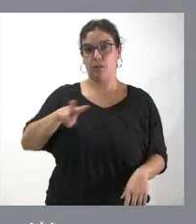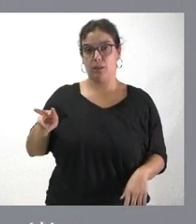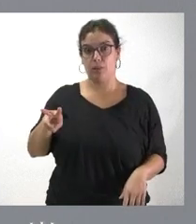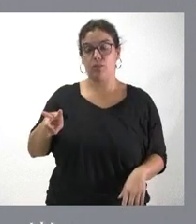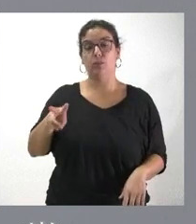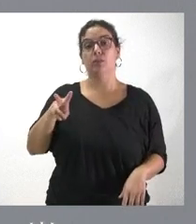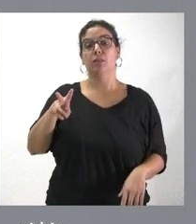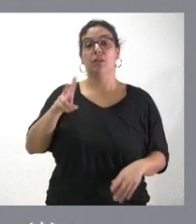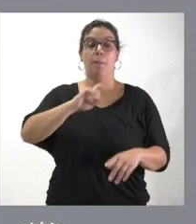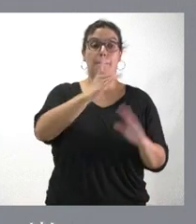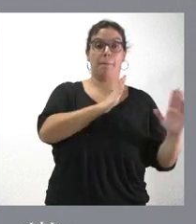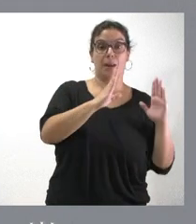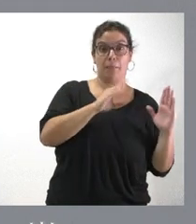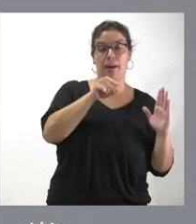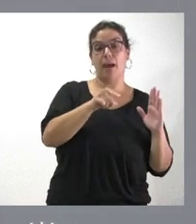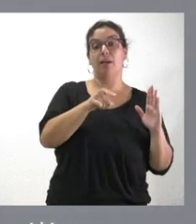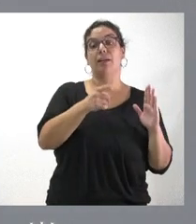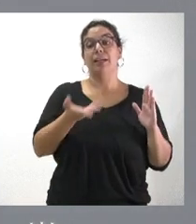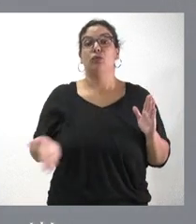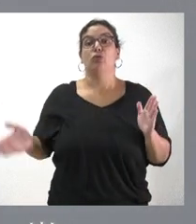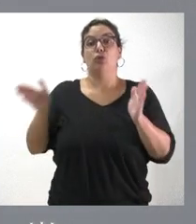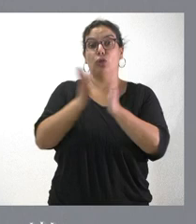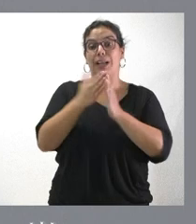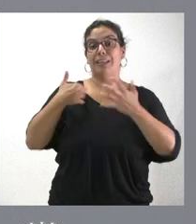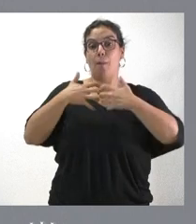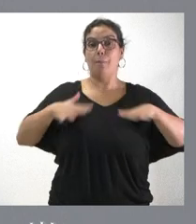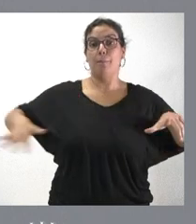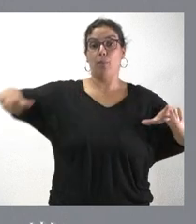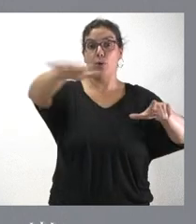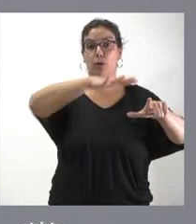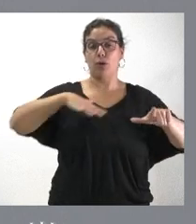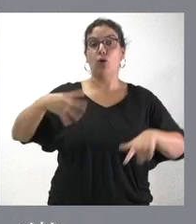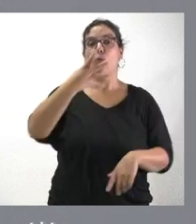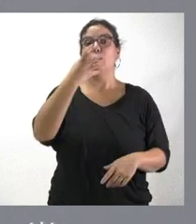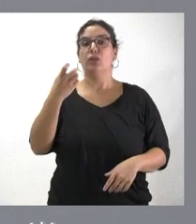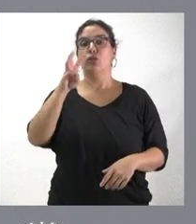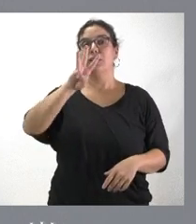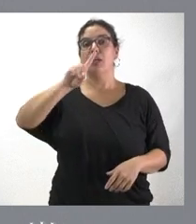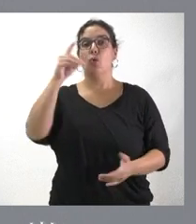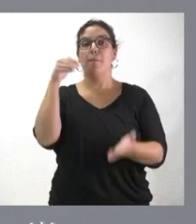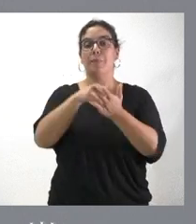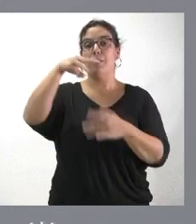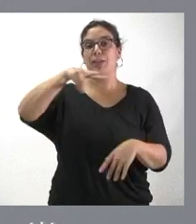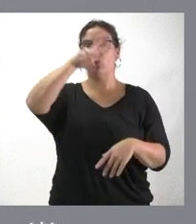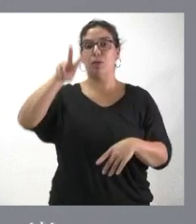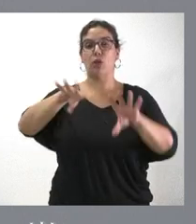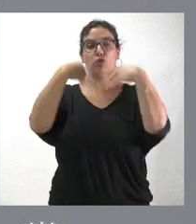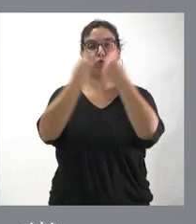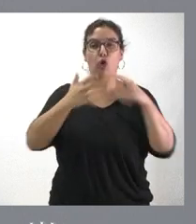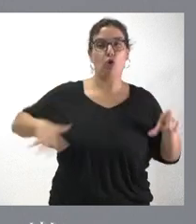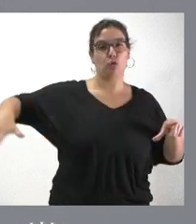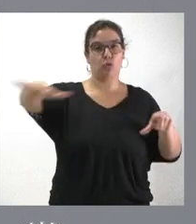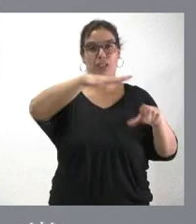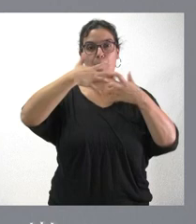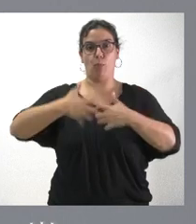suma a la primera fase, alcanzando ya el polígono una superficie de 431.000 metros cuadrados. En esta